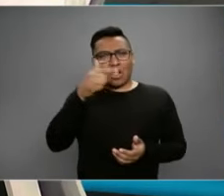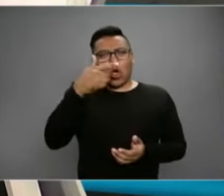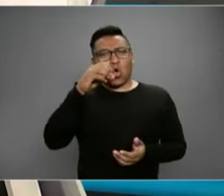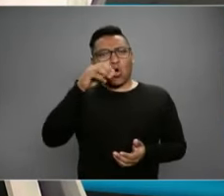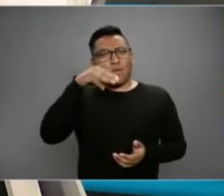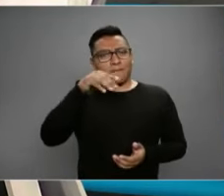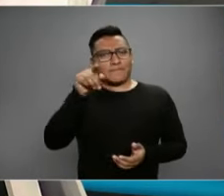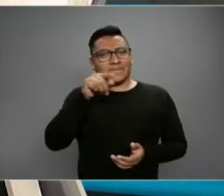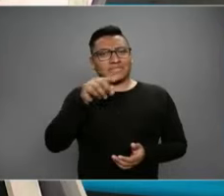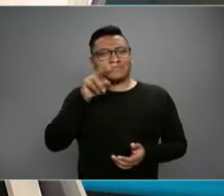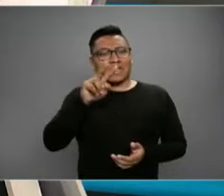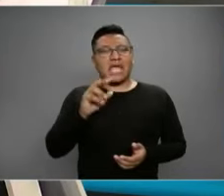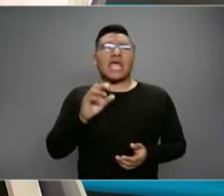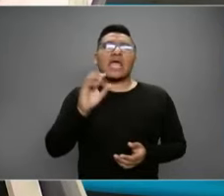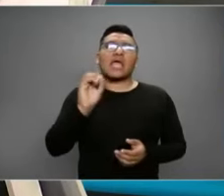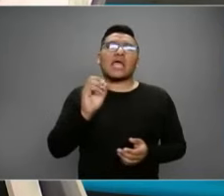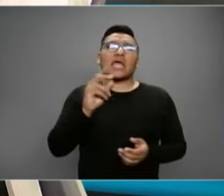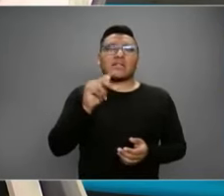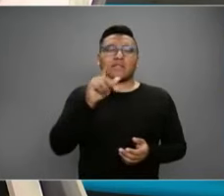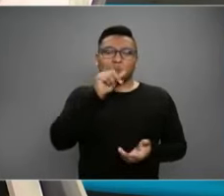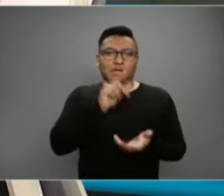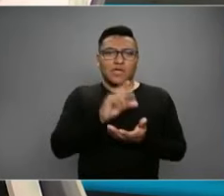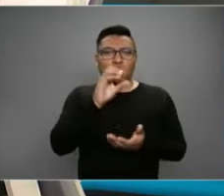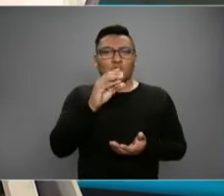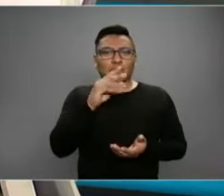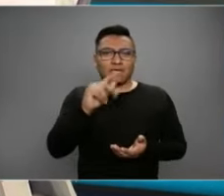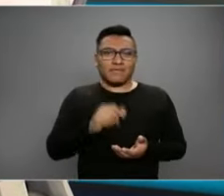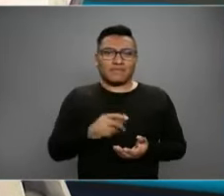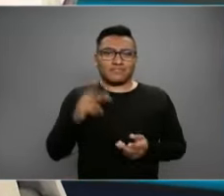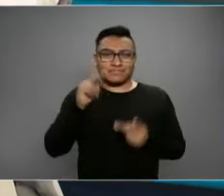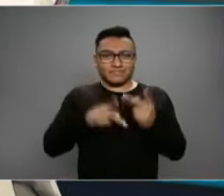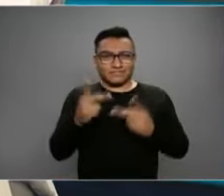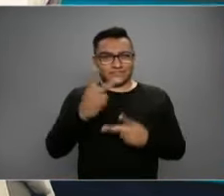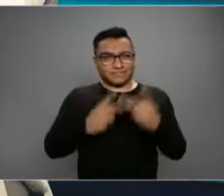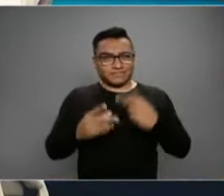octava, arroba la octava digital. Vamos a corte y volvemos en un minuto.